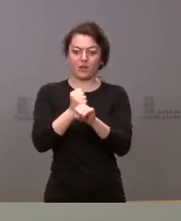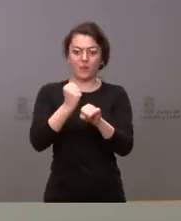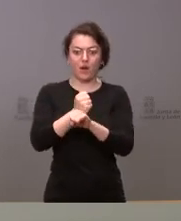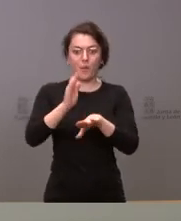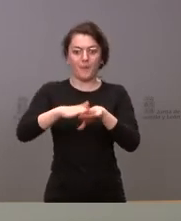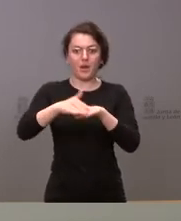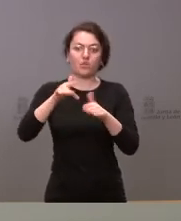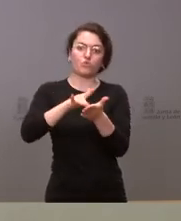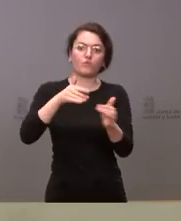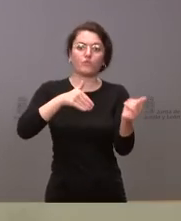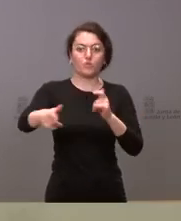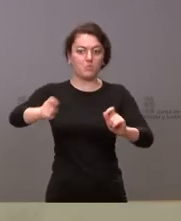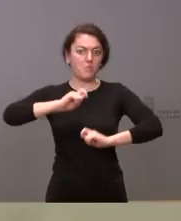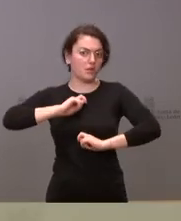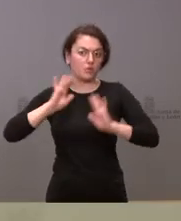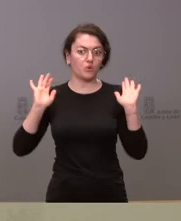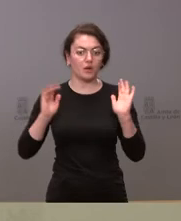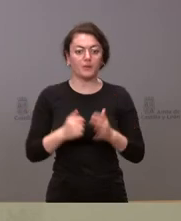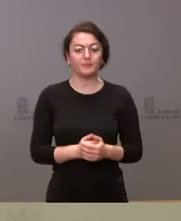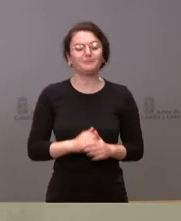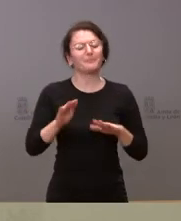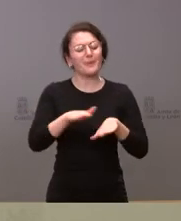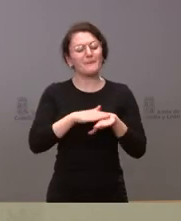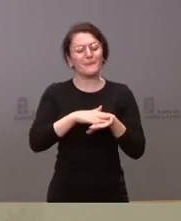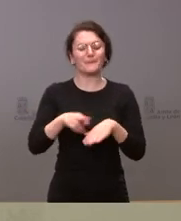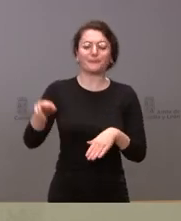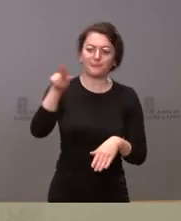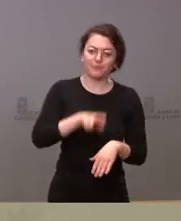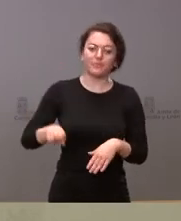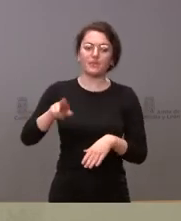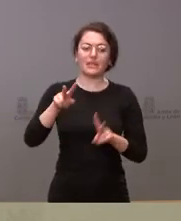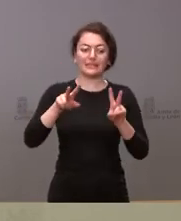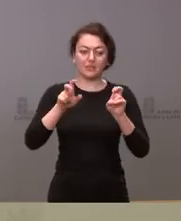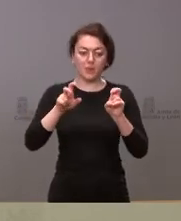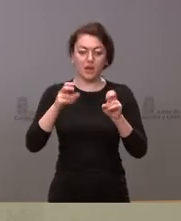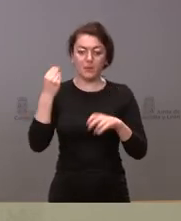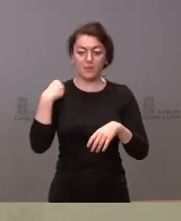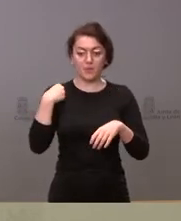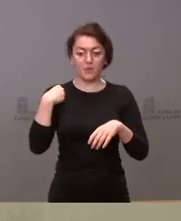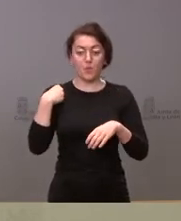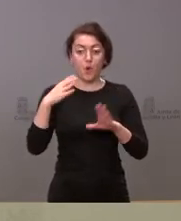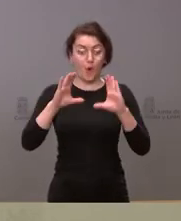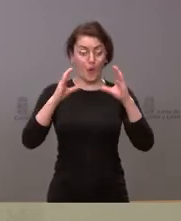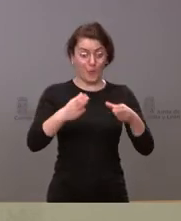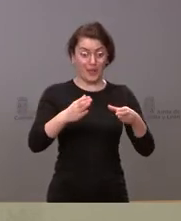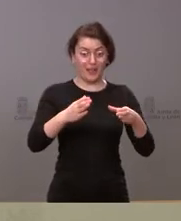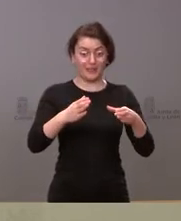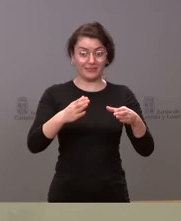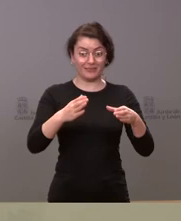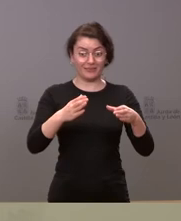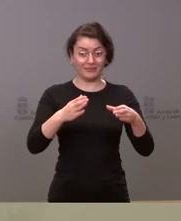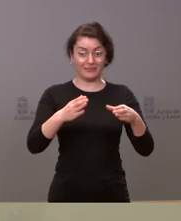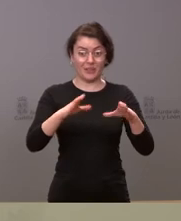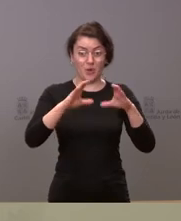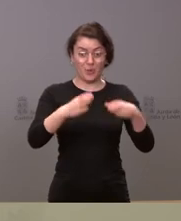se produzca Si, perdone que insiste insista en el aspecto de la comodidad con el nuevo socio de gobierno más que nada porque al final la